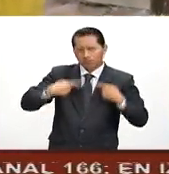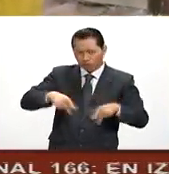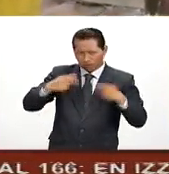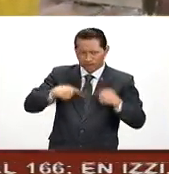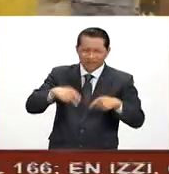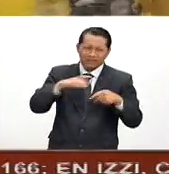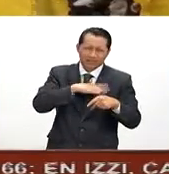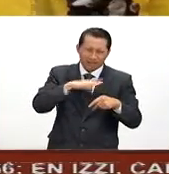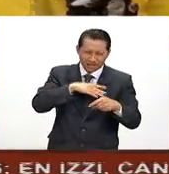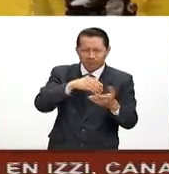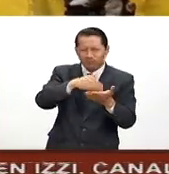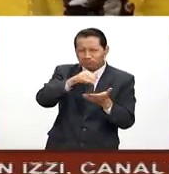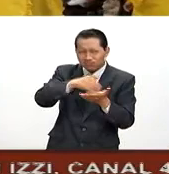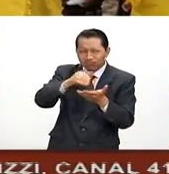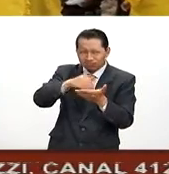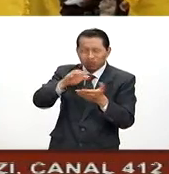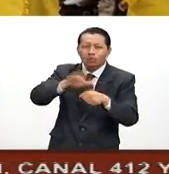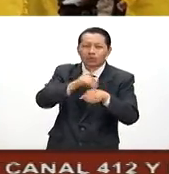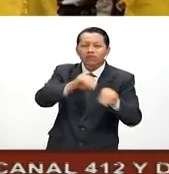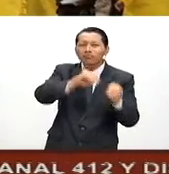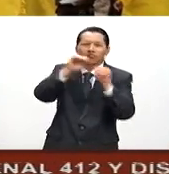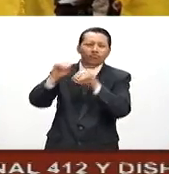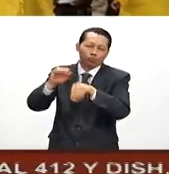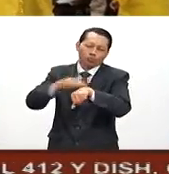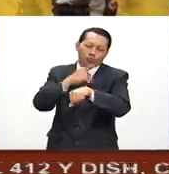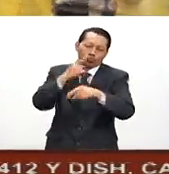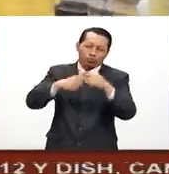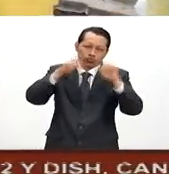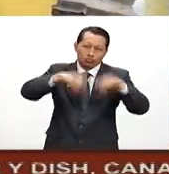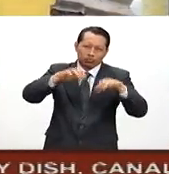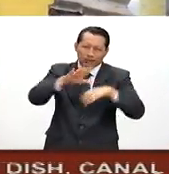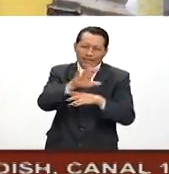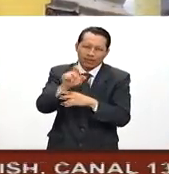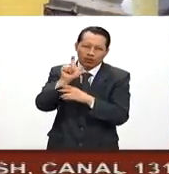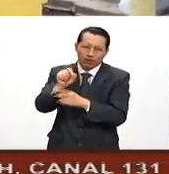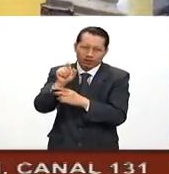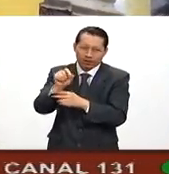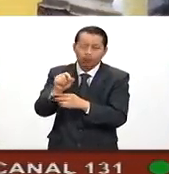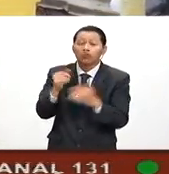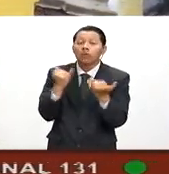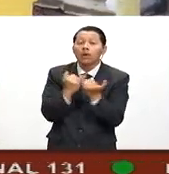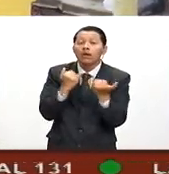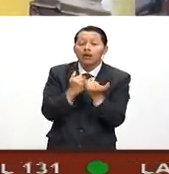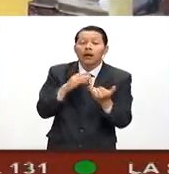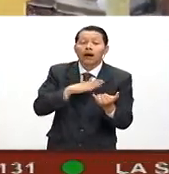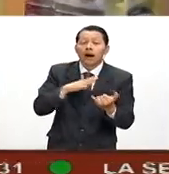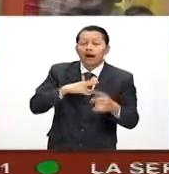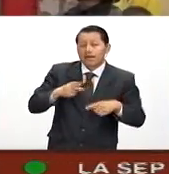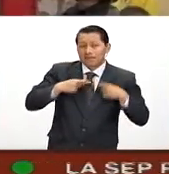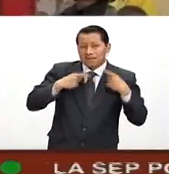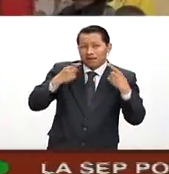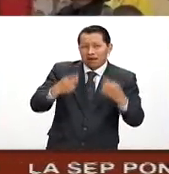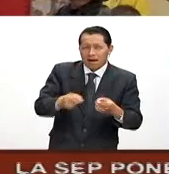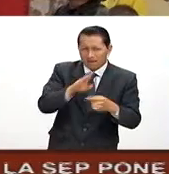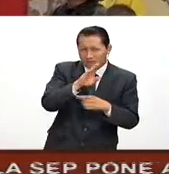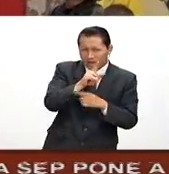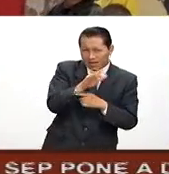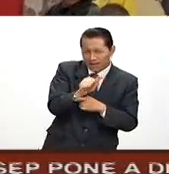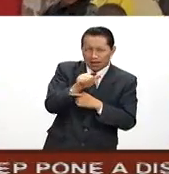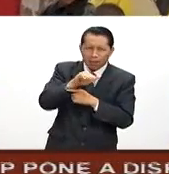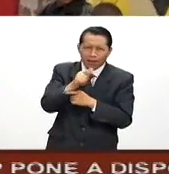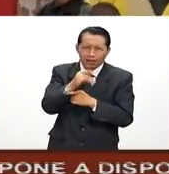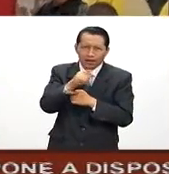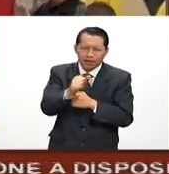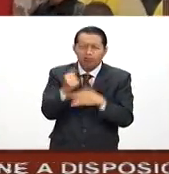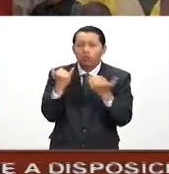inundaciones y los trasladaron a albergues. En Comondú, transportaron víveres a los poblados de Bahía Magdalena y